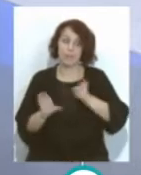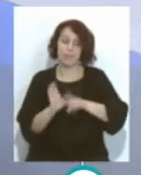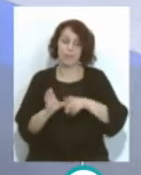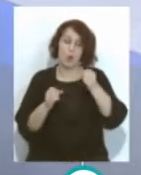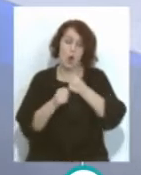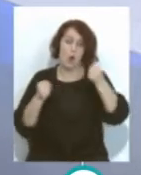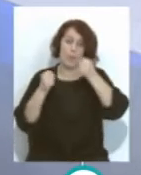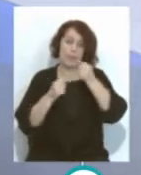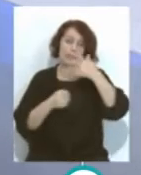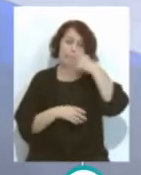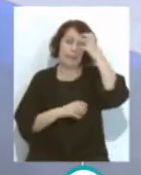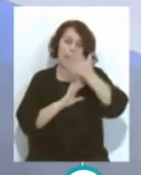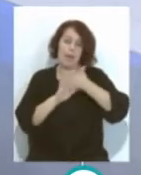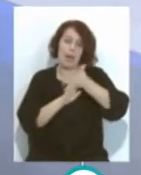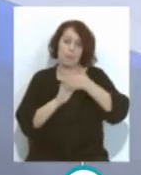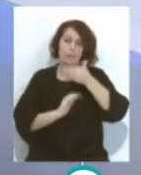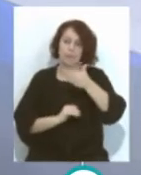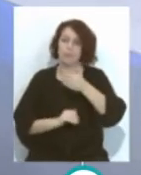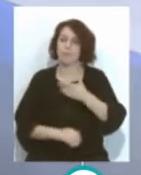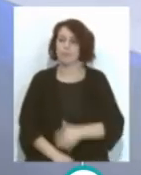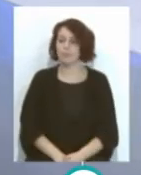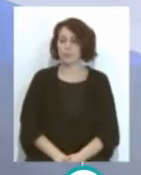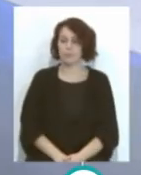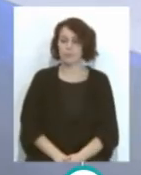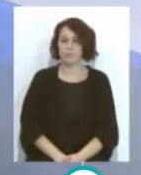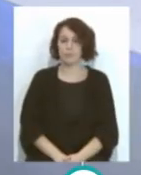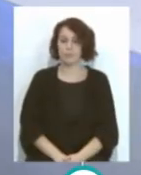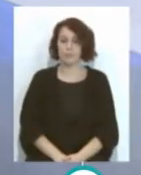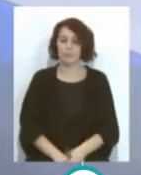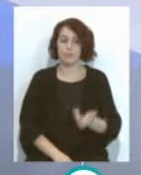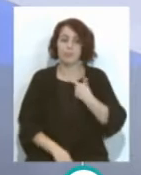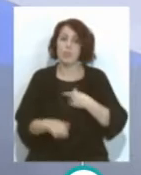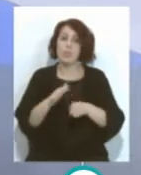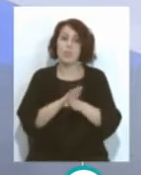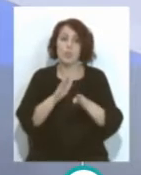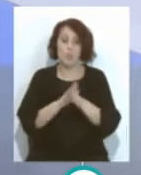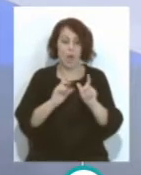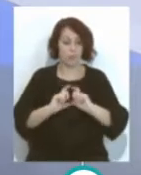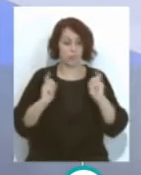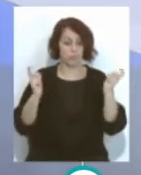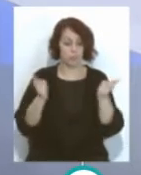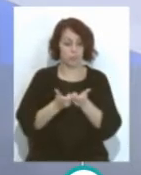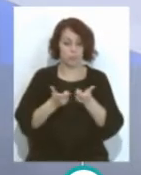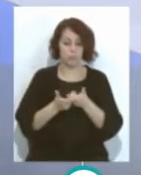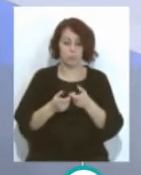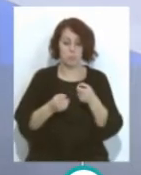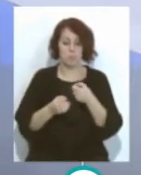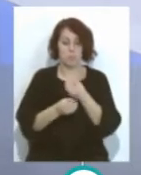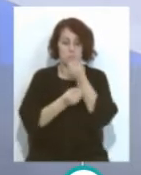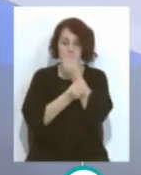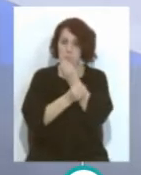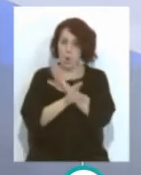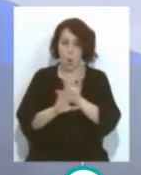del Rey, hablaremos de ella Y lo cual es mantener a la plantilla en las mejores condiciones posibles